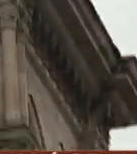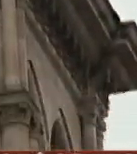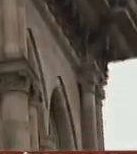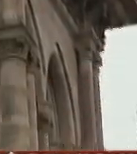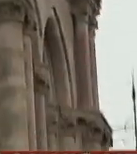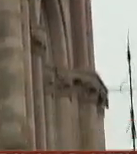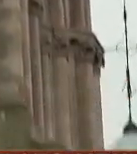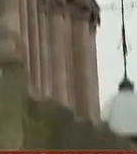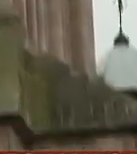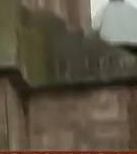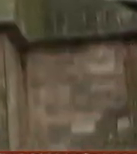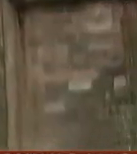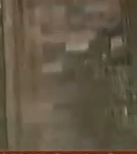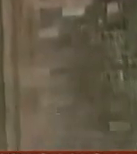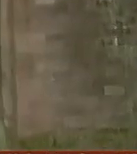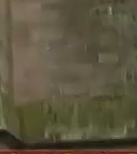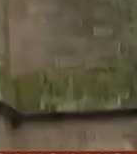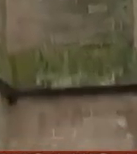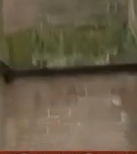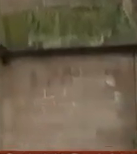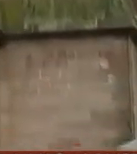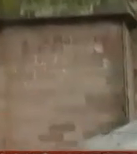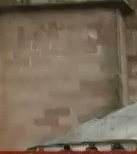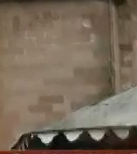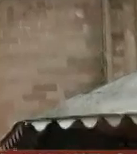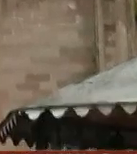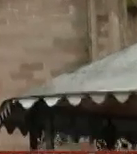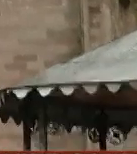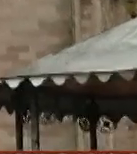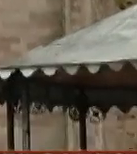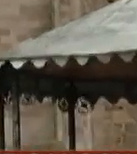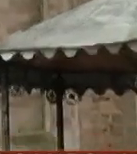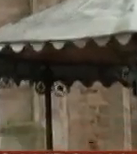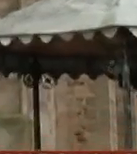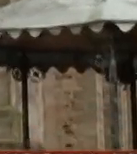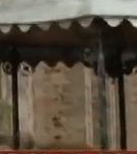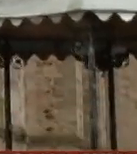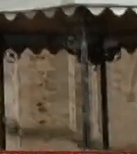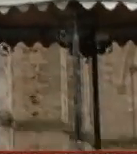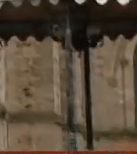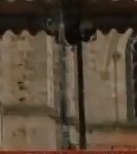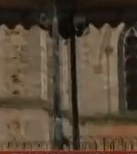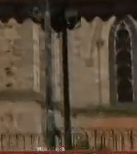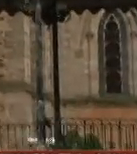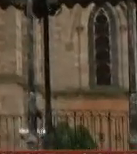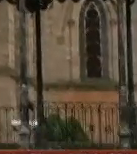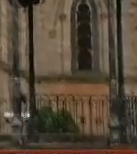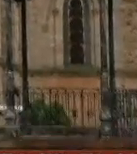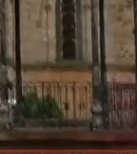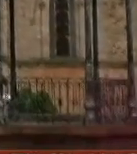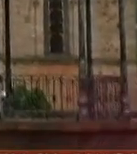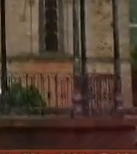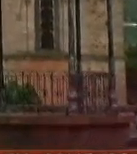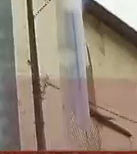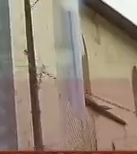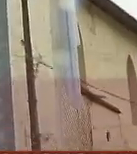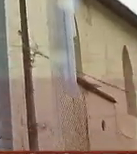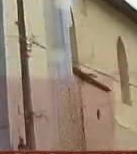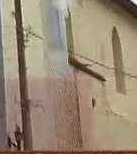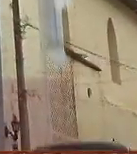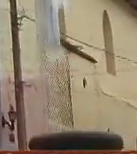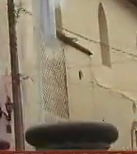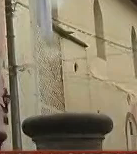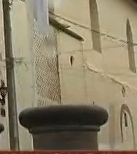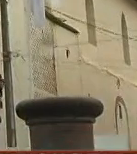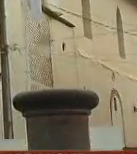la gran prosperidad de la región se hizo acompañar de dos santuarios el templo de la inmaculada concepción de estilo gótico y el